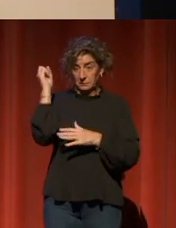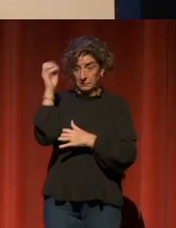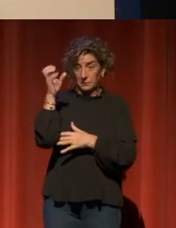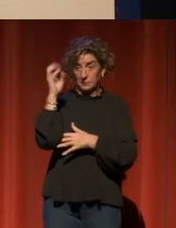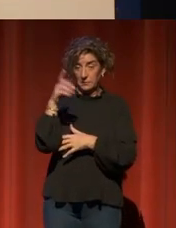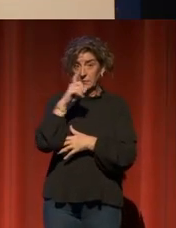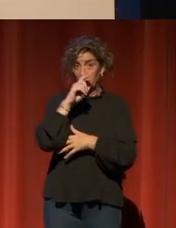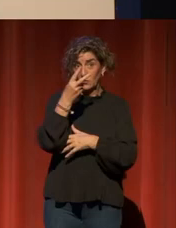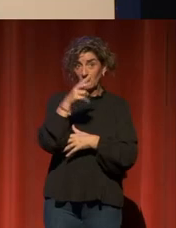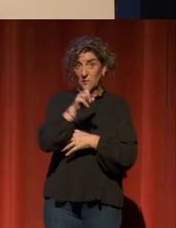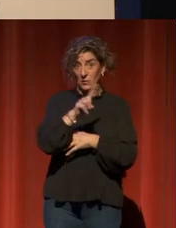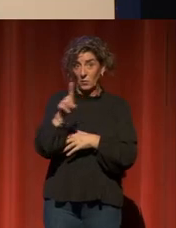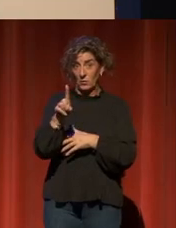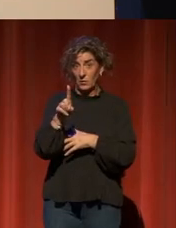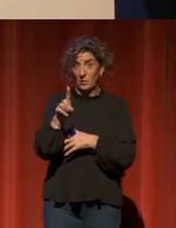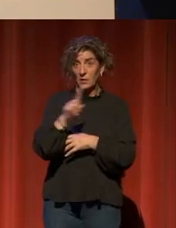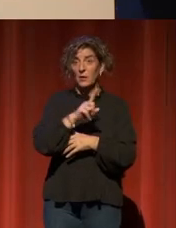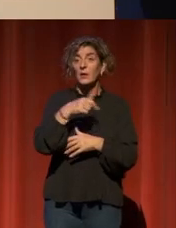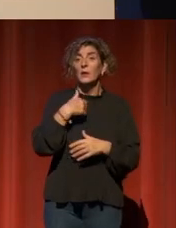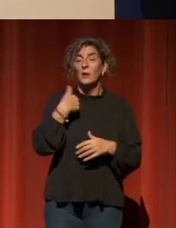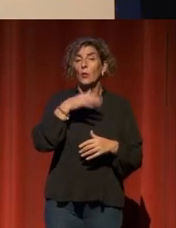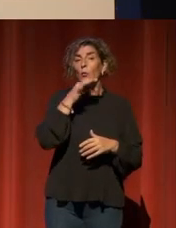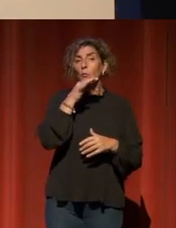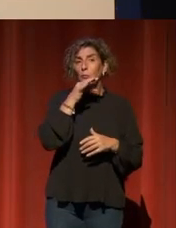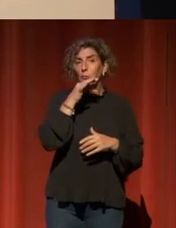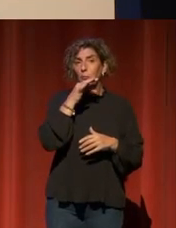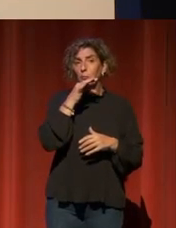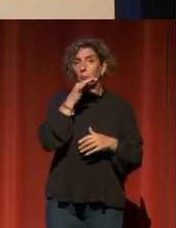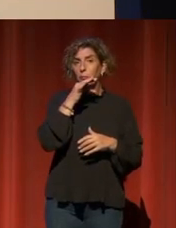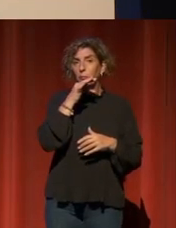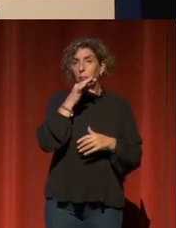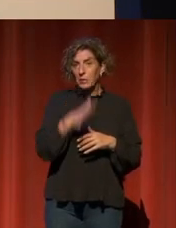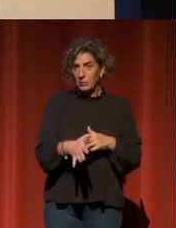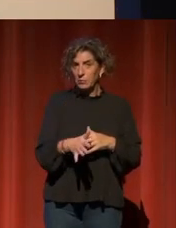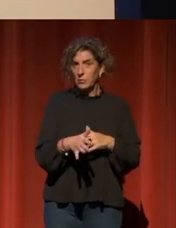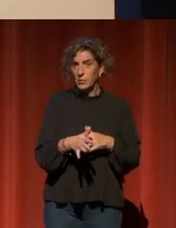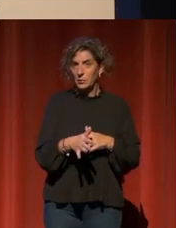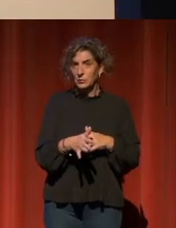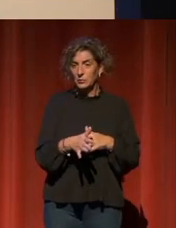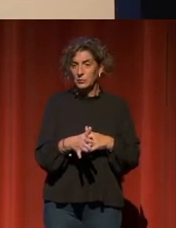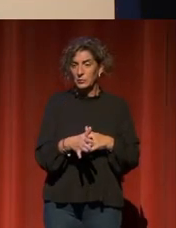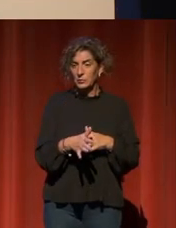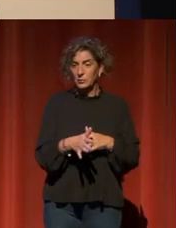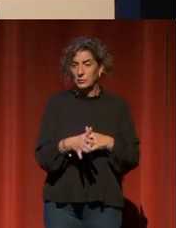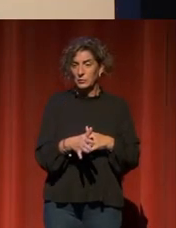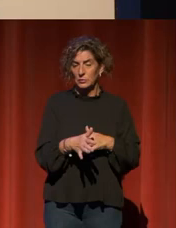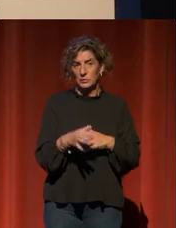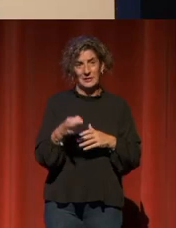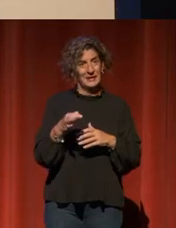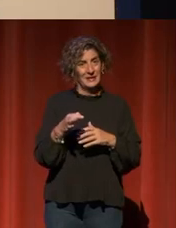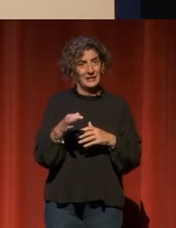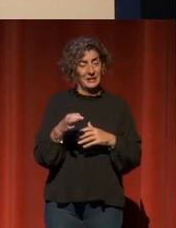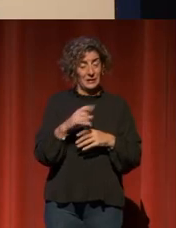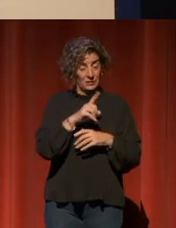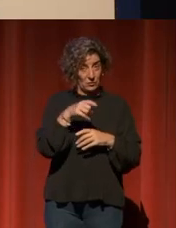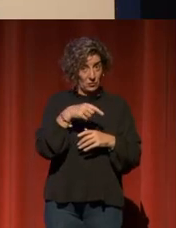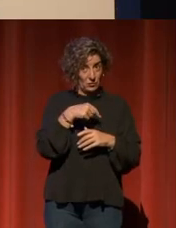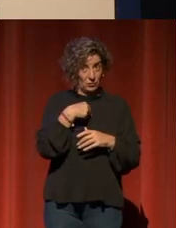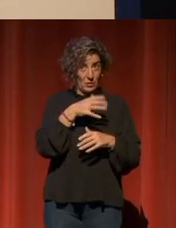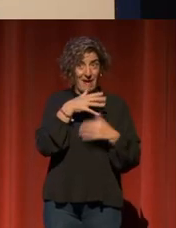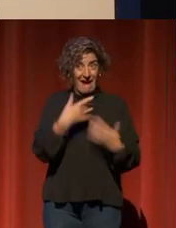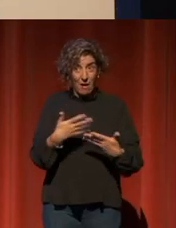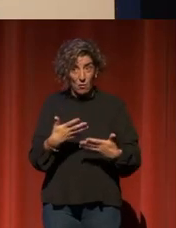2011, estamos cubriendo un espectro mucho mayor que el que teníamos en 2011.